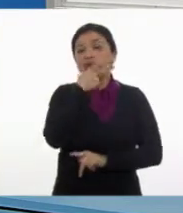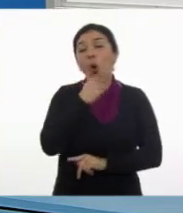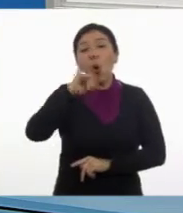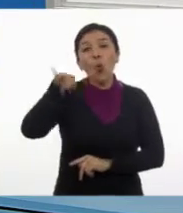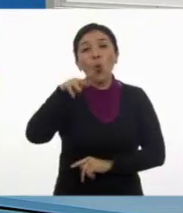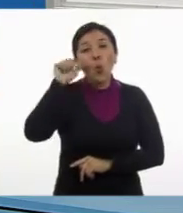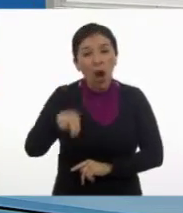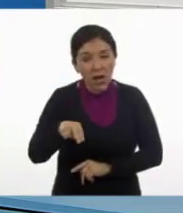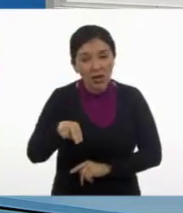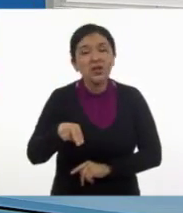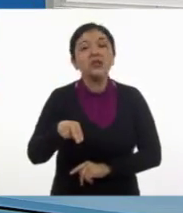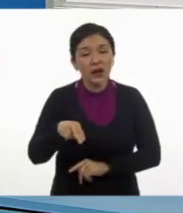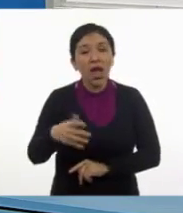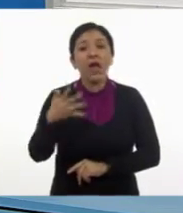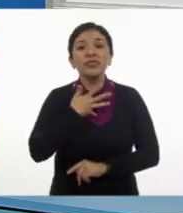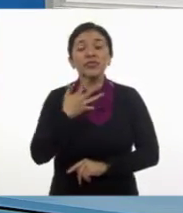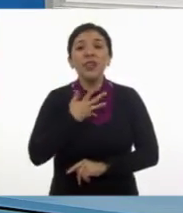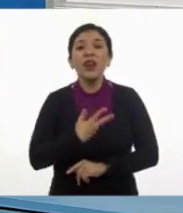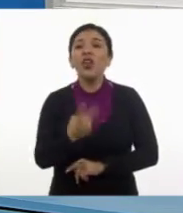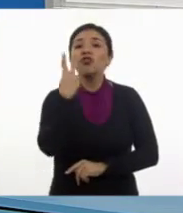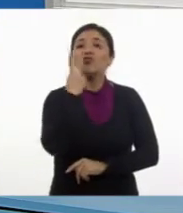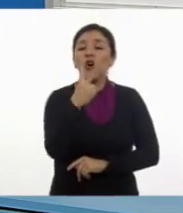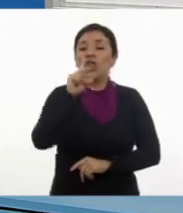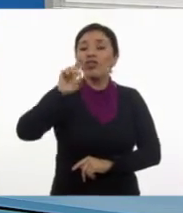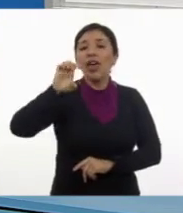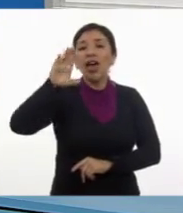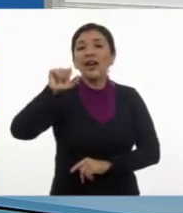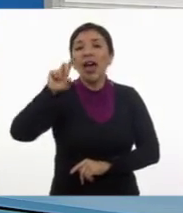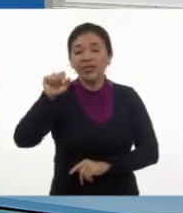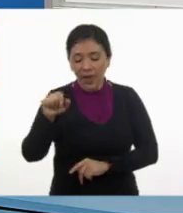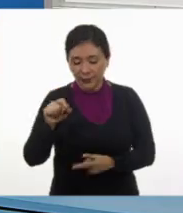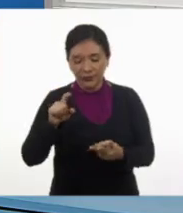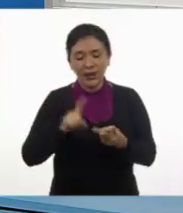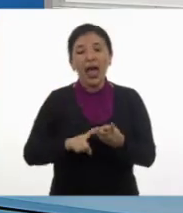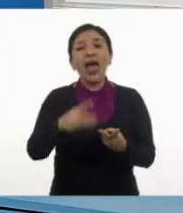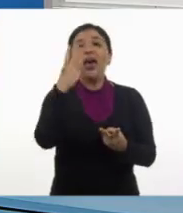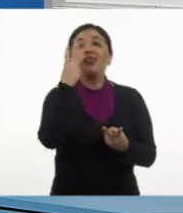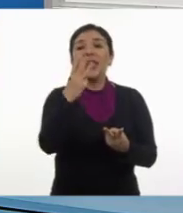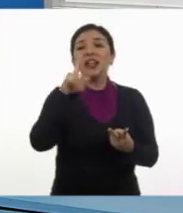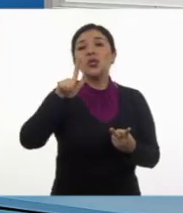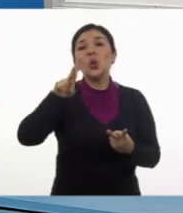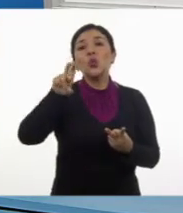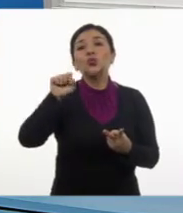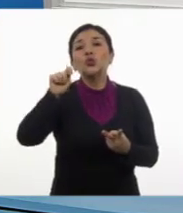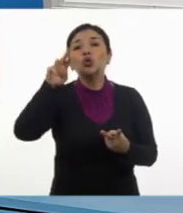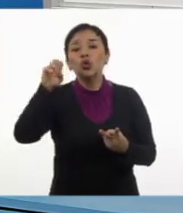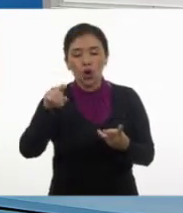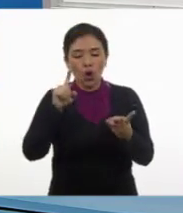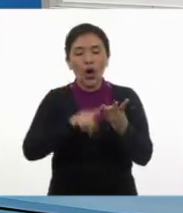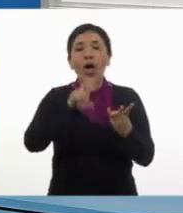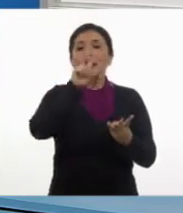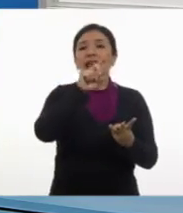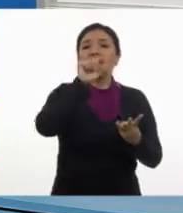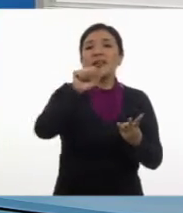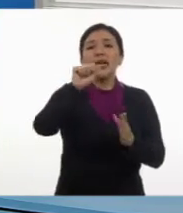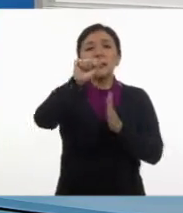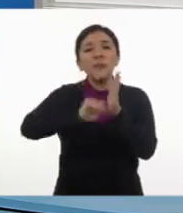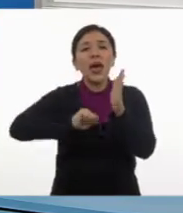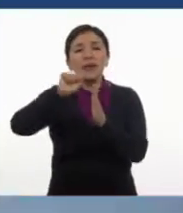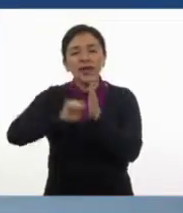tiene dos décadas, tres lustros y 36 meses. ¿Qué edad tiene?